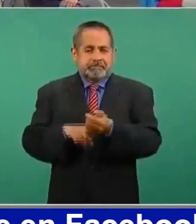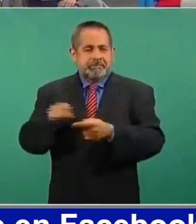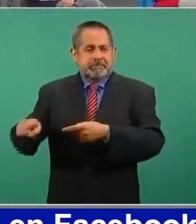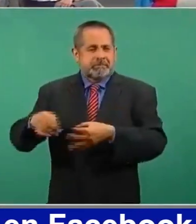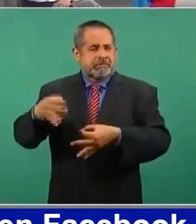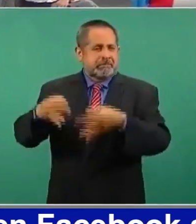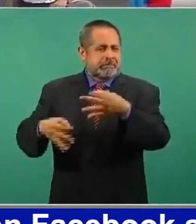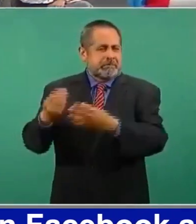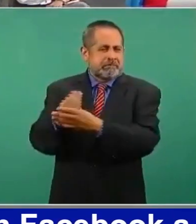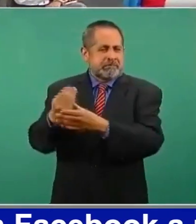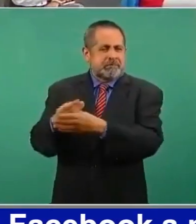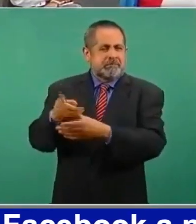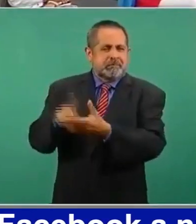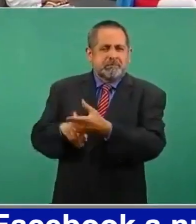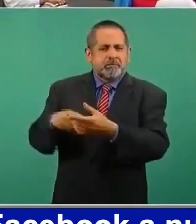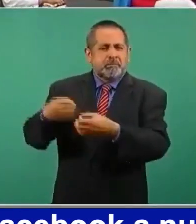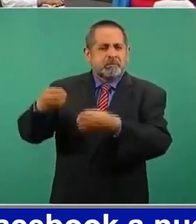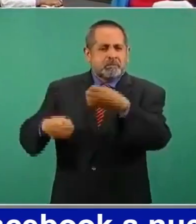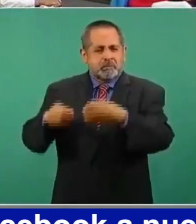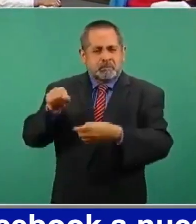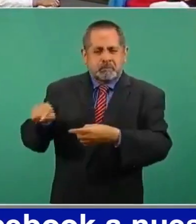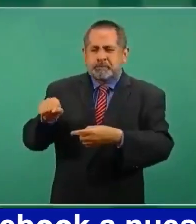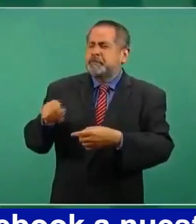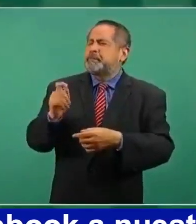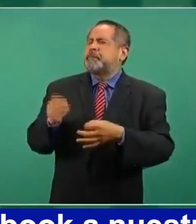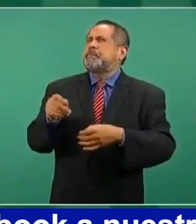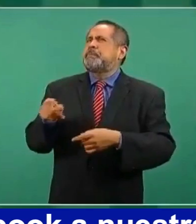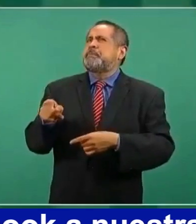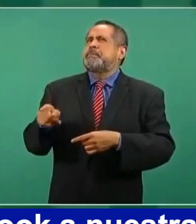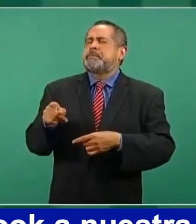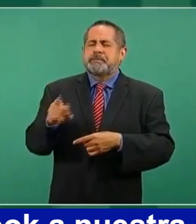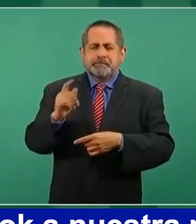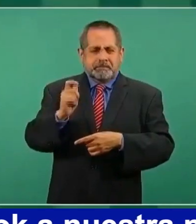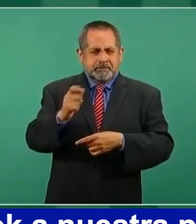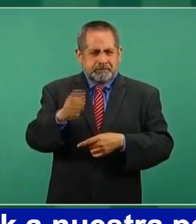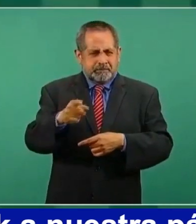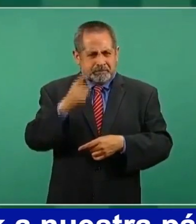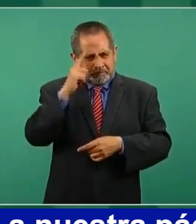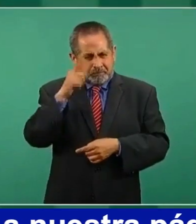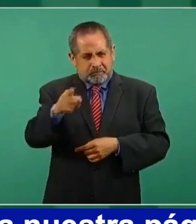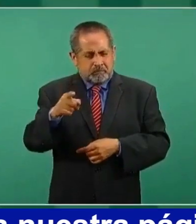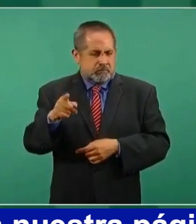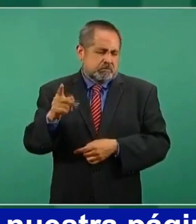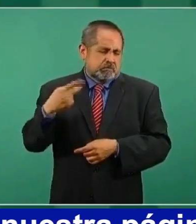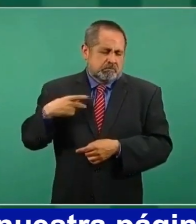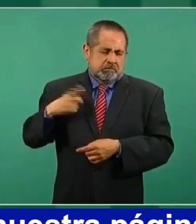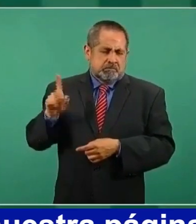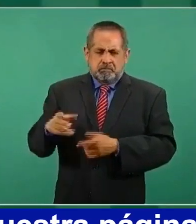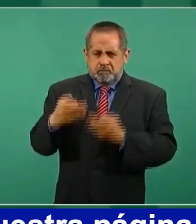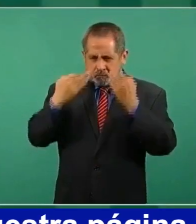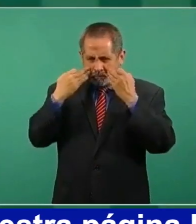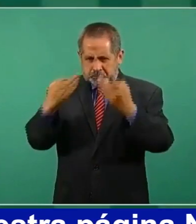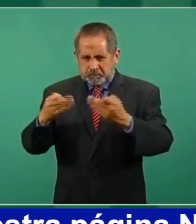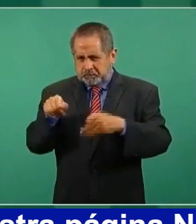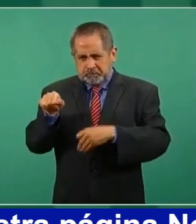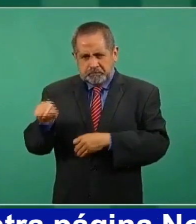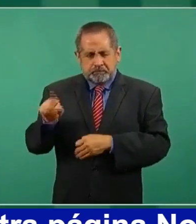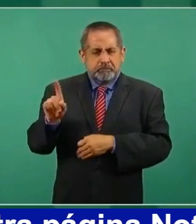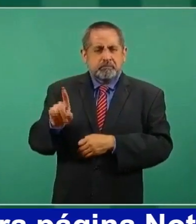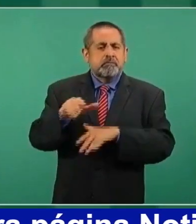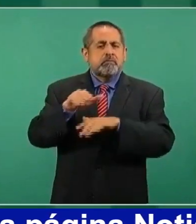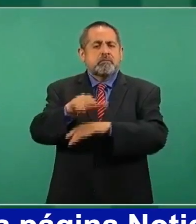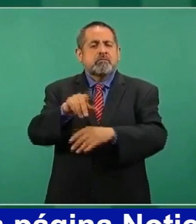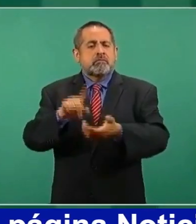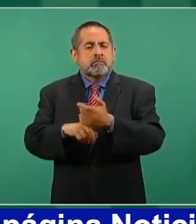juzgado de un testigo del